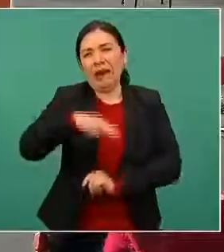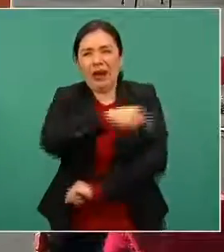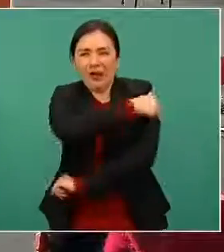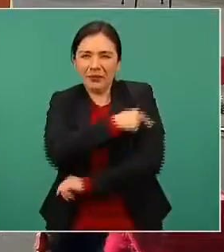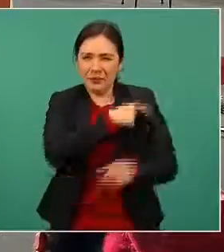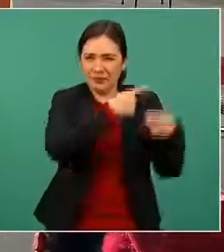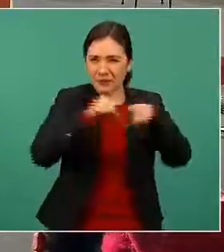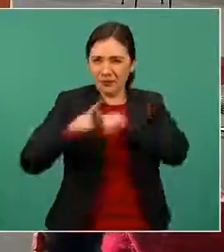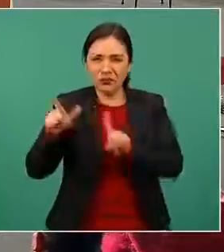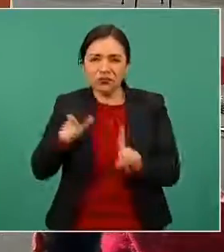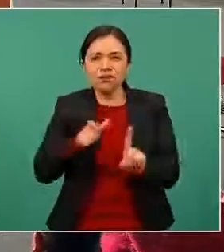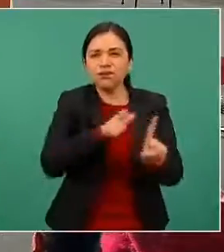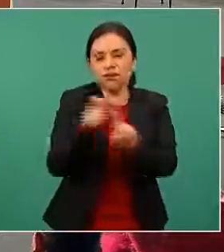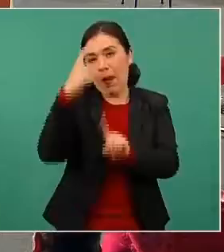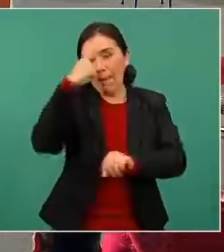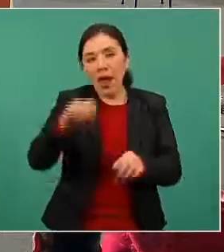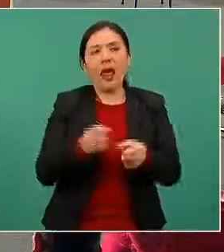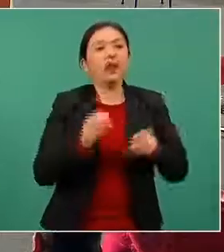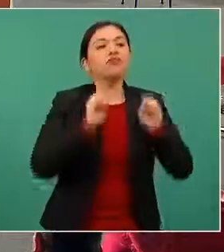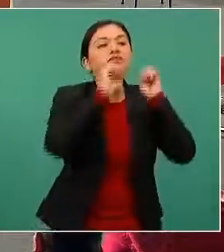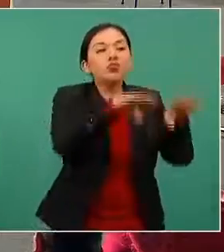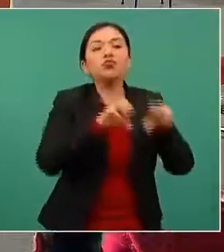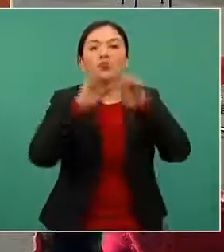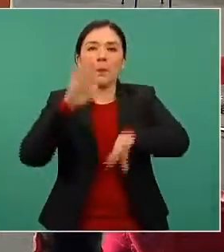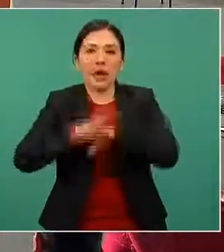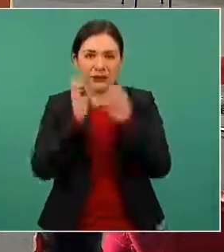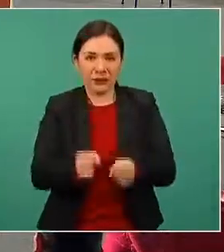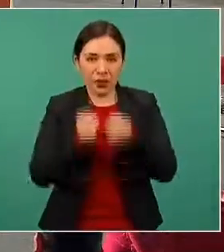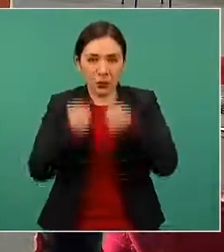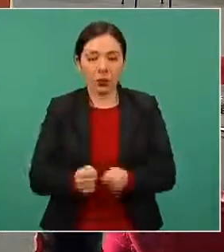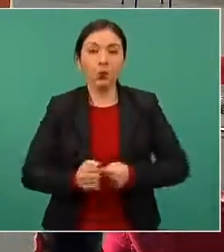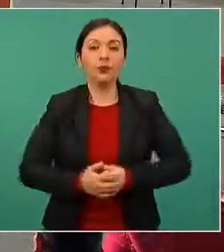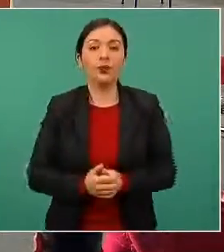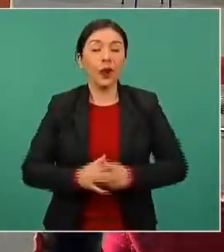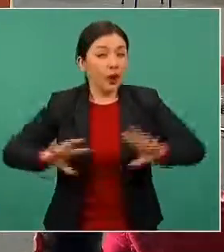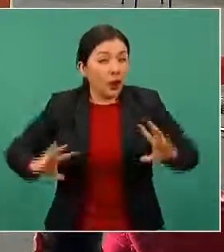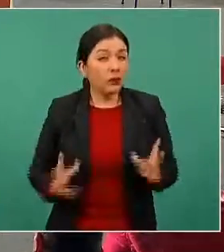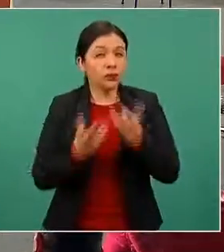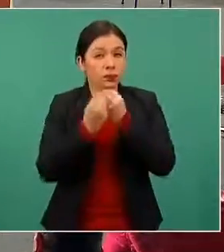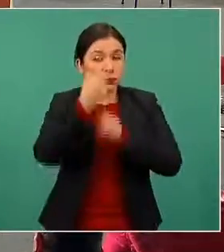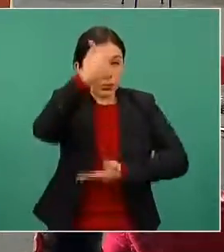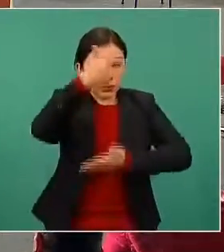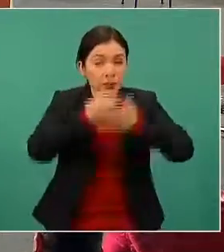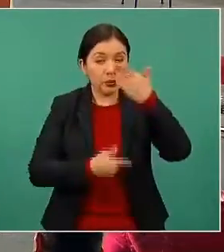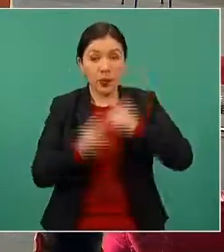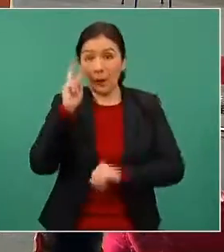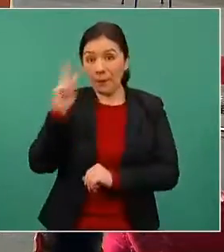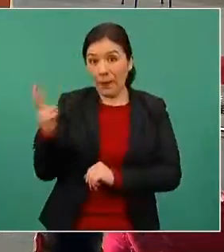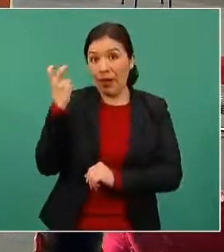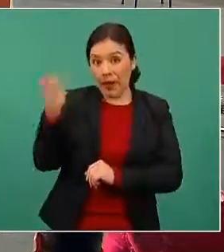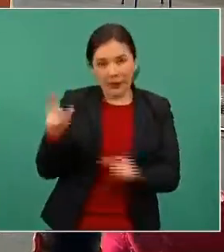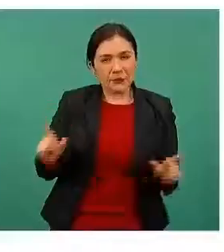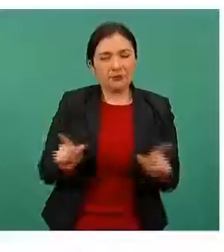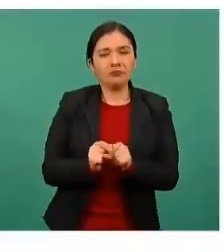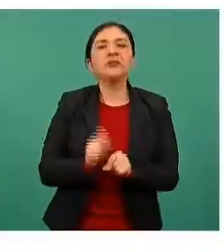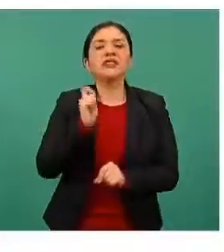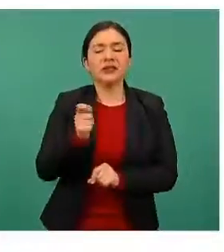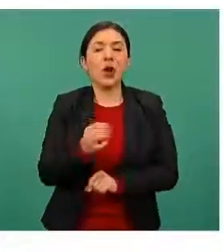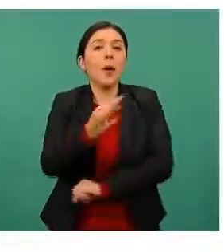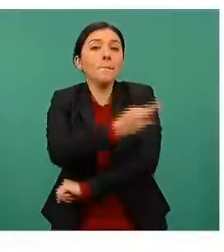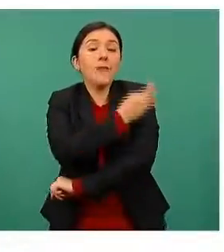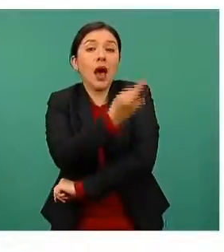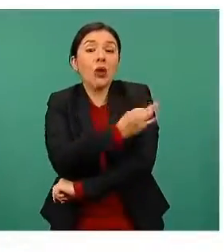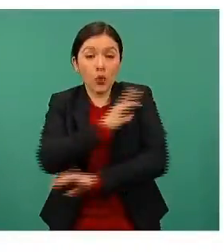Ejército, de la Armada y de la Guardia Nacional. En total, aquí tenemos el resumen. Las dosis,